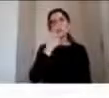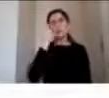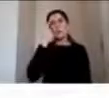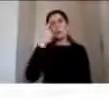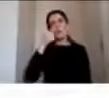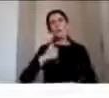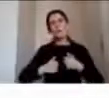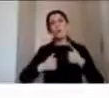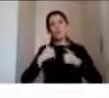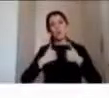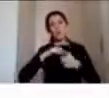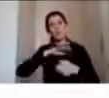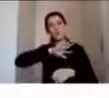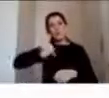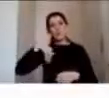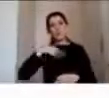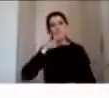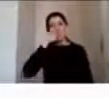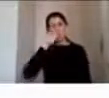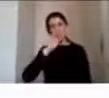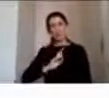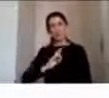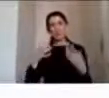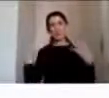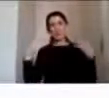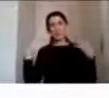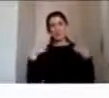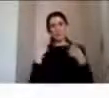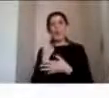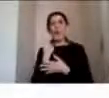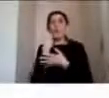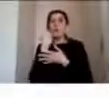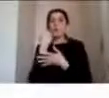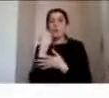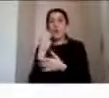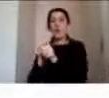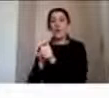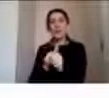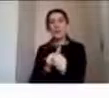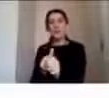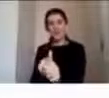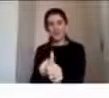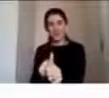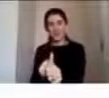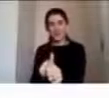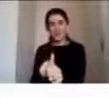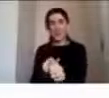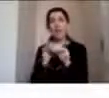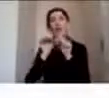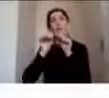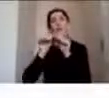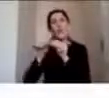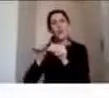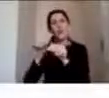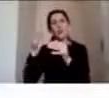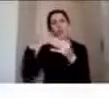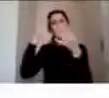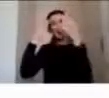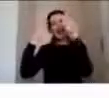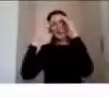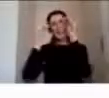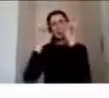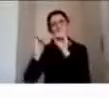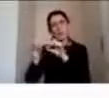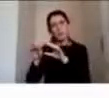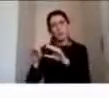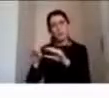y apoyarlos e incluir en los procesos de rehabilitación temprana el apoyo y la psicoeducación ayuda a disminuir la carga de